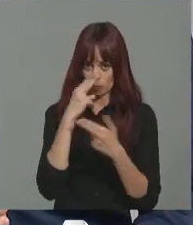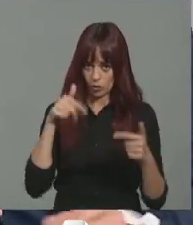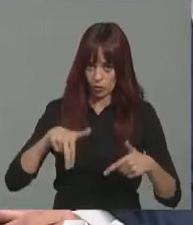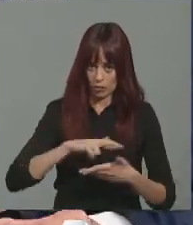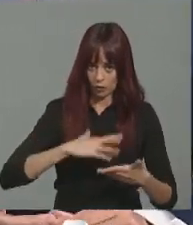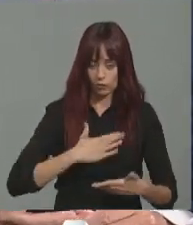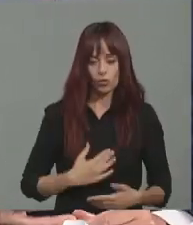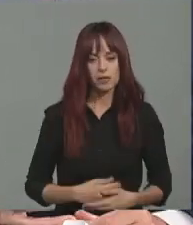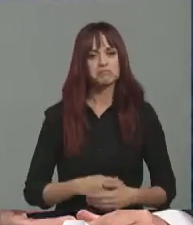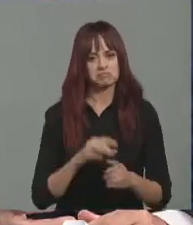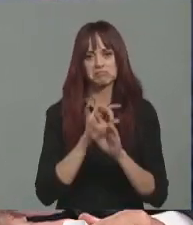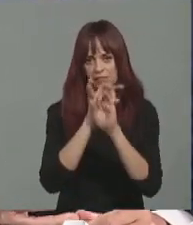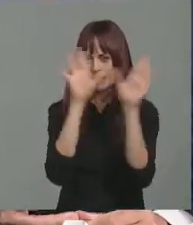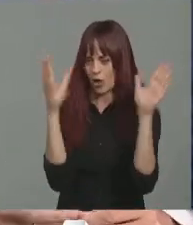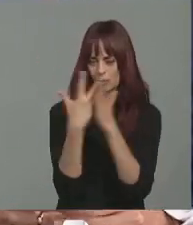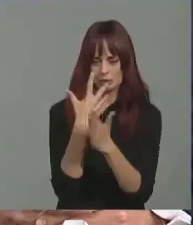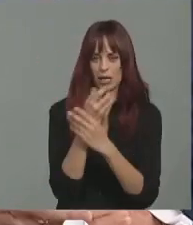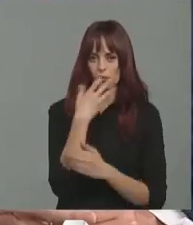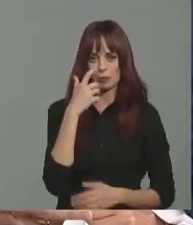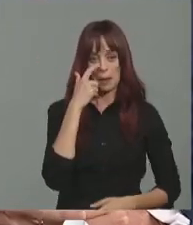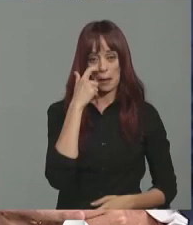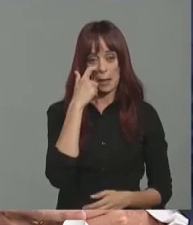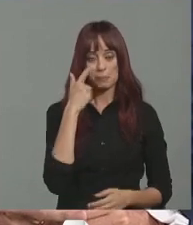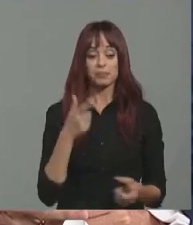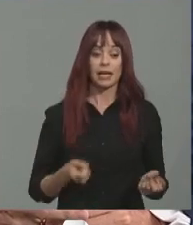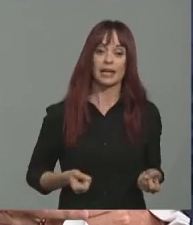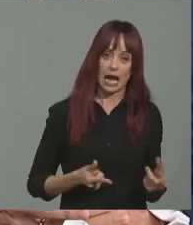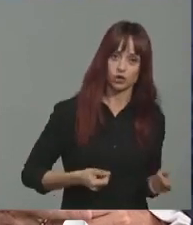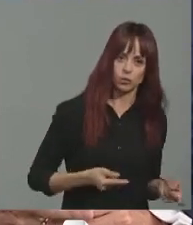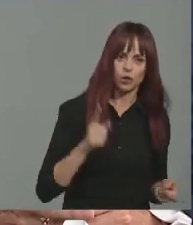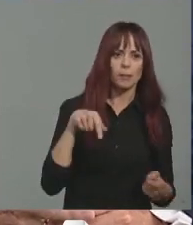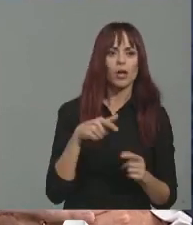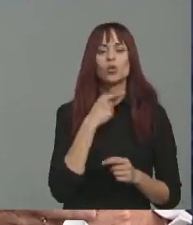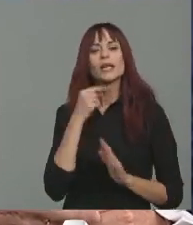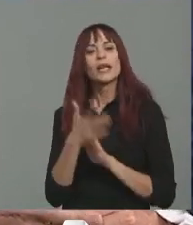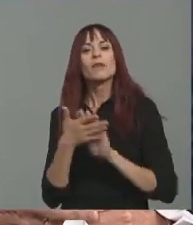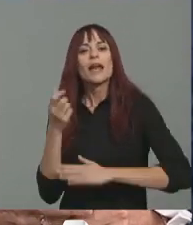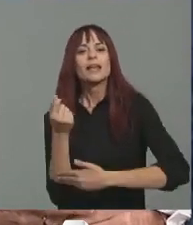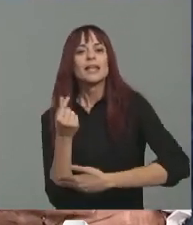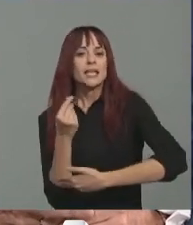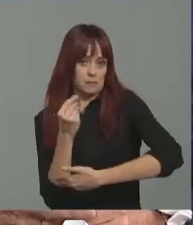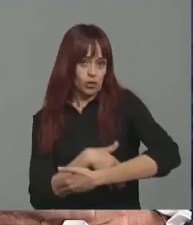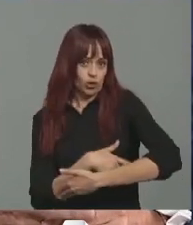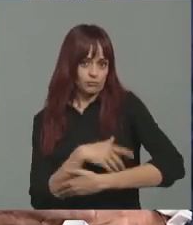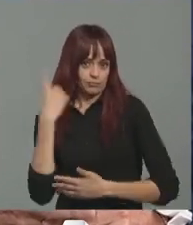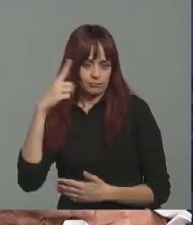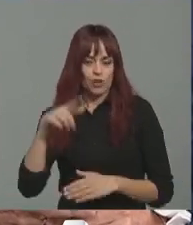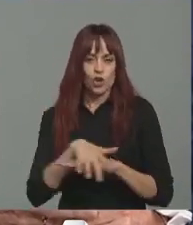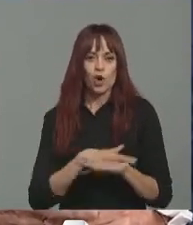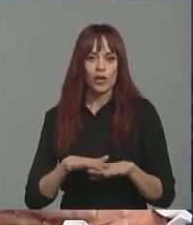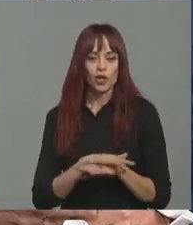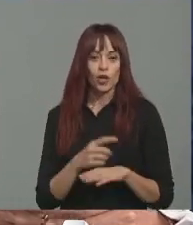Pues yo creo que ha quedado suficientemente claro. Además de hablar de gastos, me gustaría hablar de inversión rápidamente. Porque sé que el gobierno